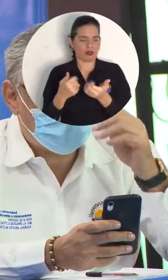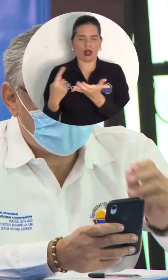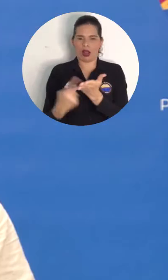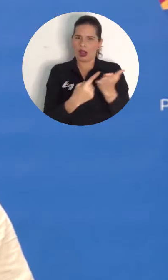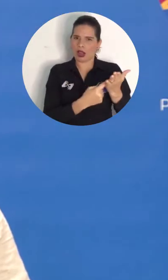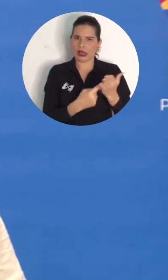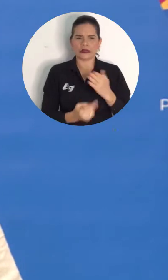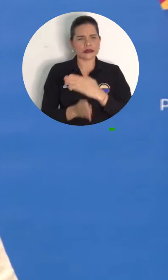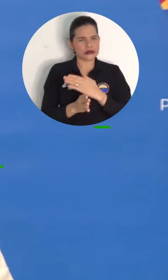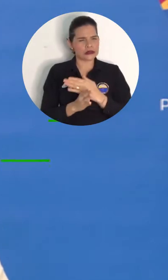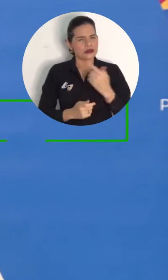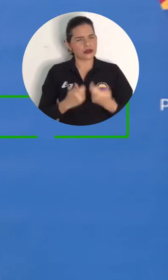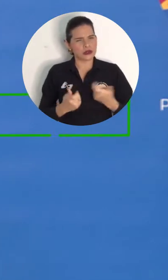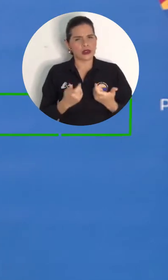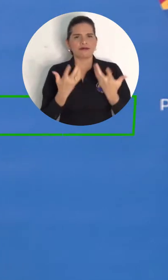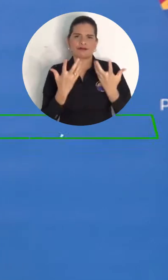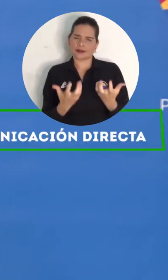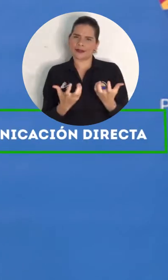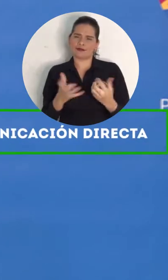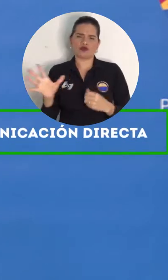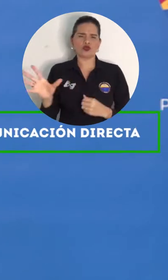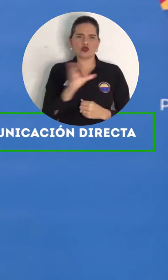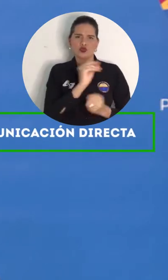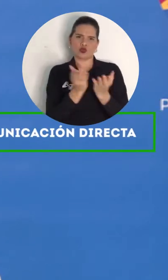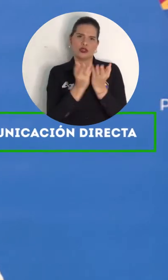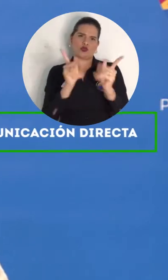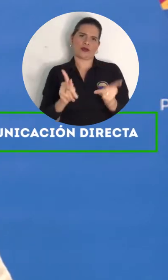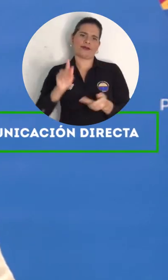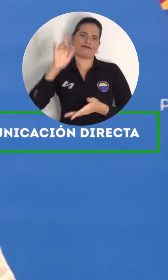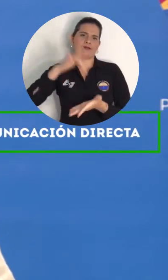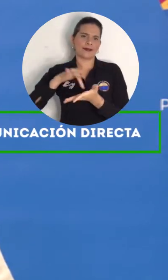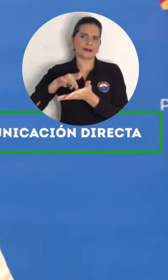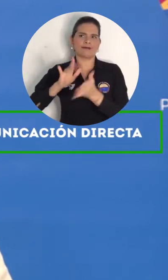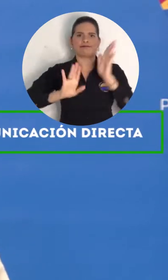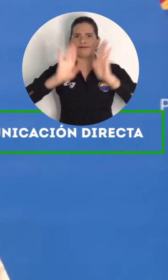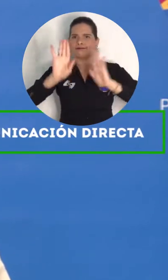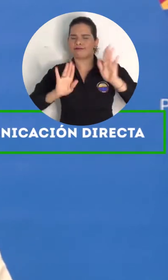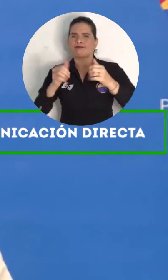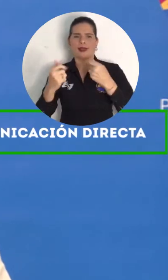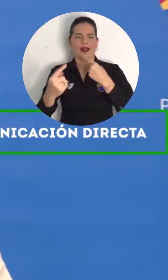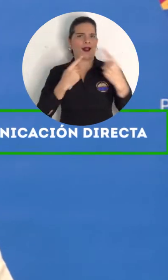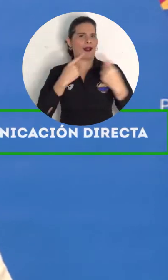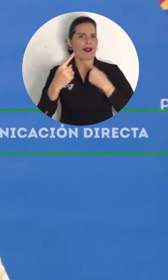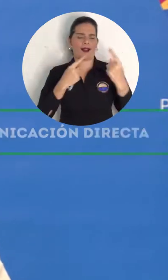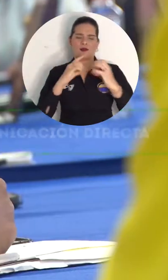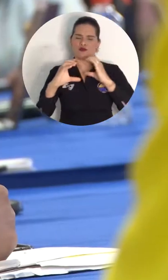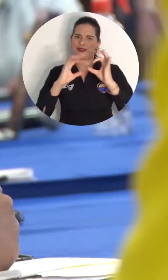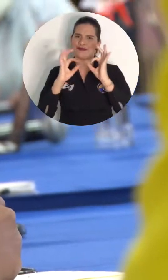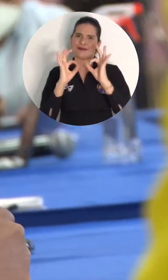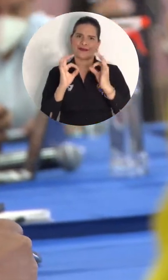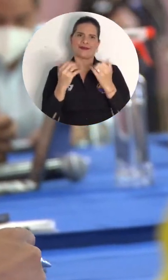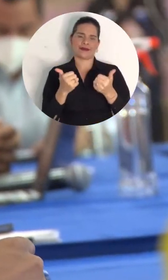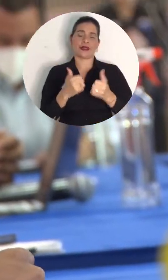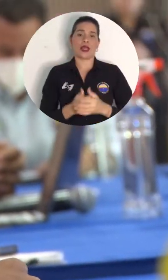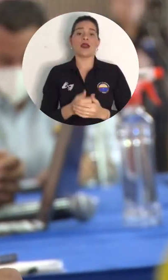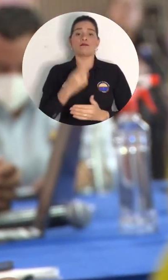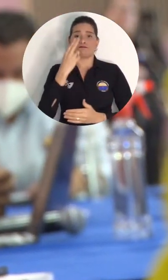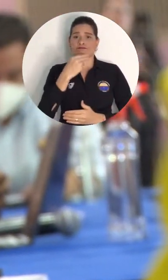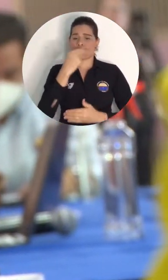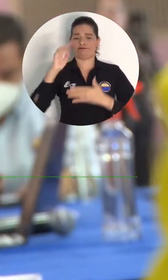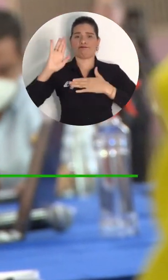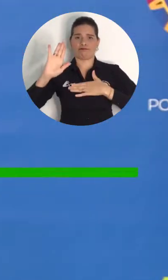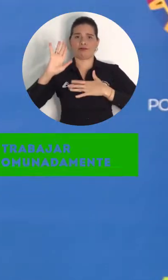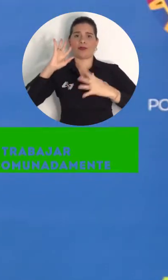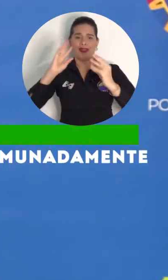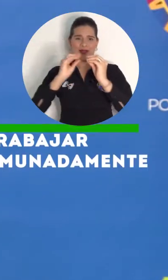en eso, seguir gestionando los espacios para que hable todo el estudiantado y tengamos una comunicación directa con ellos. Nos comprometimos